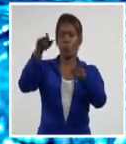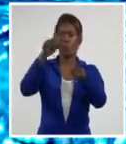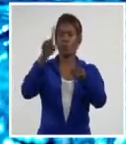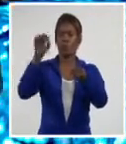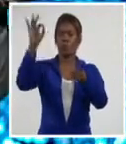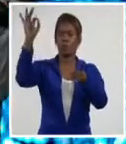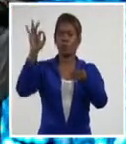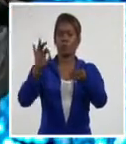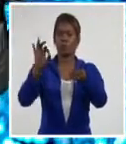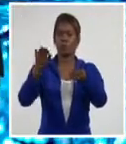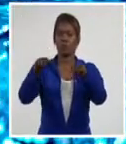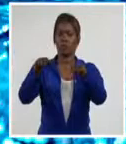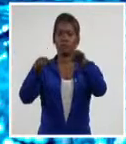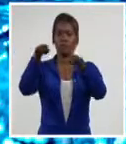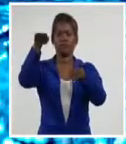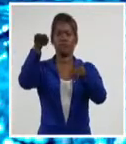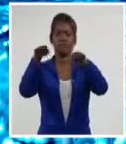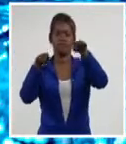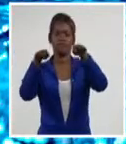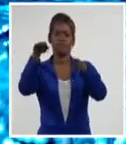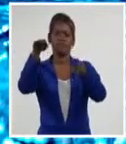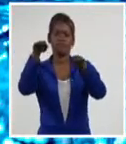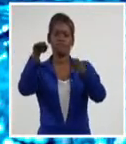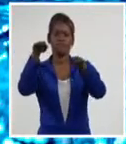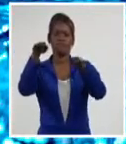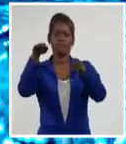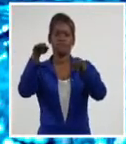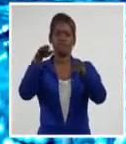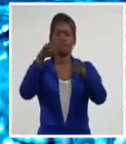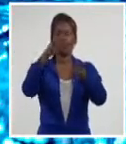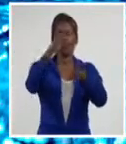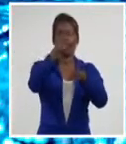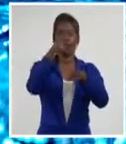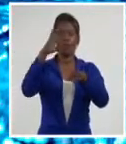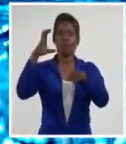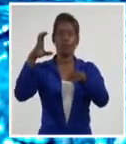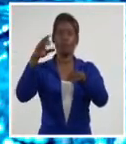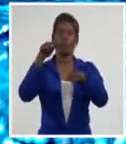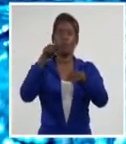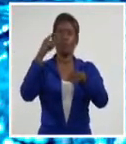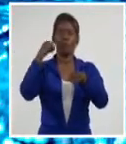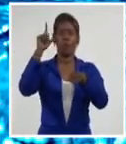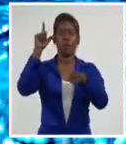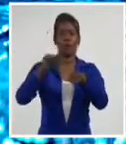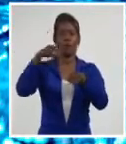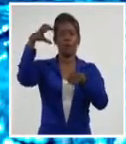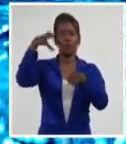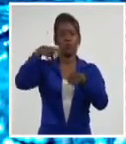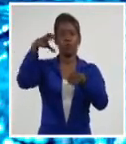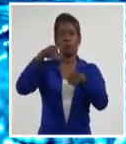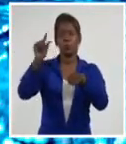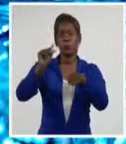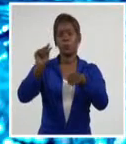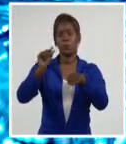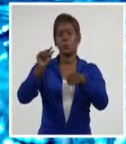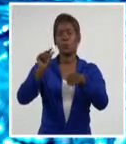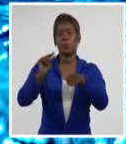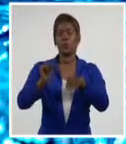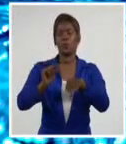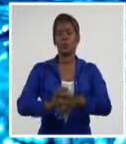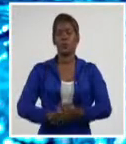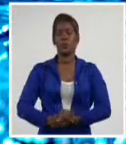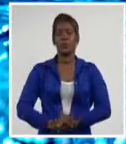en las restantes regiones el déficit fue considerable, sobre todo en occidente donde apenas llovió el 70% de su media particular.